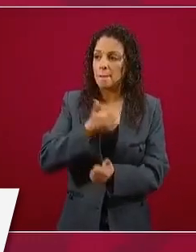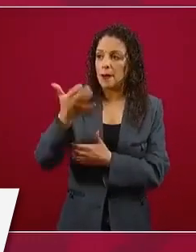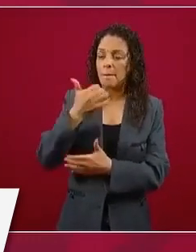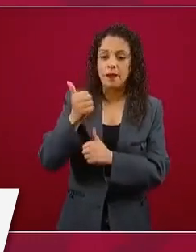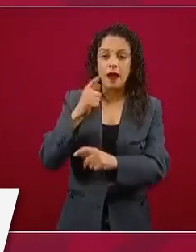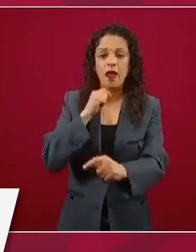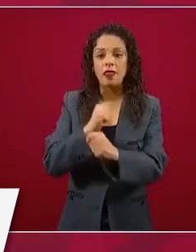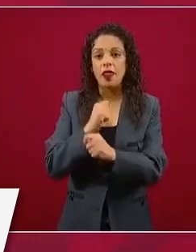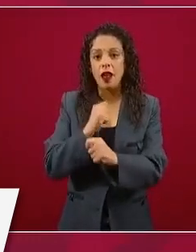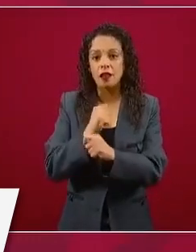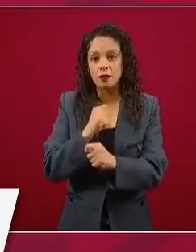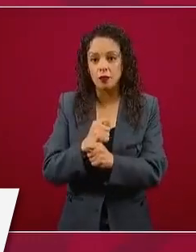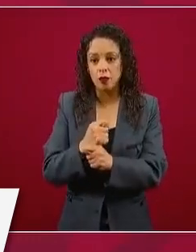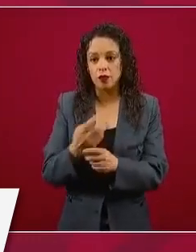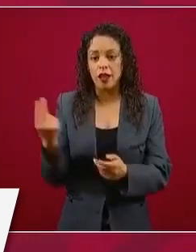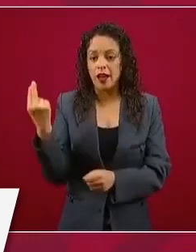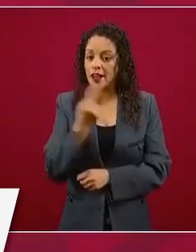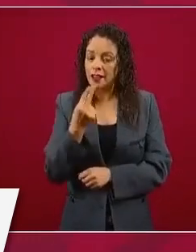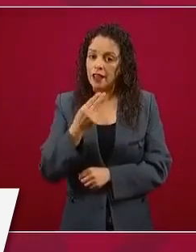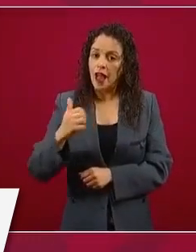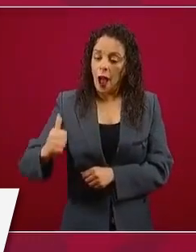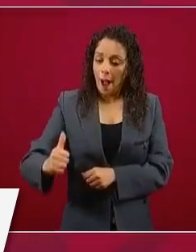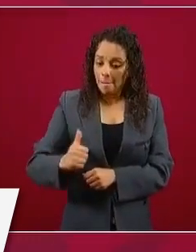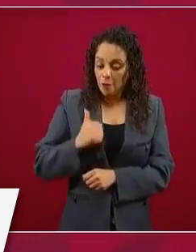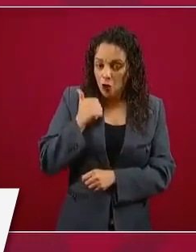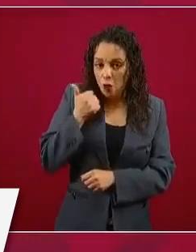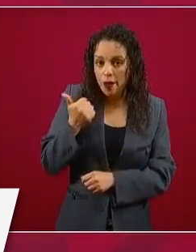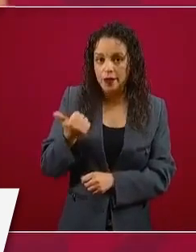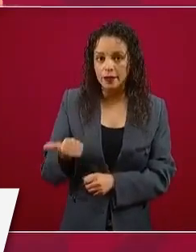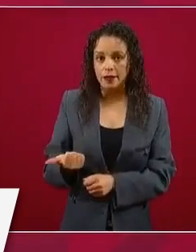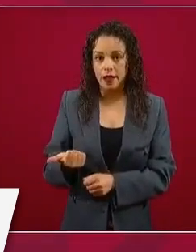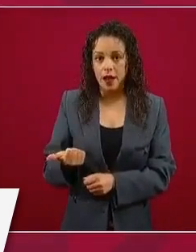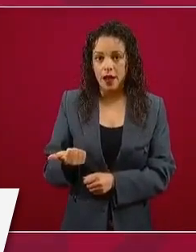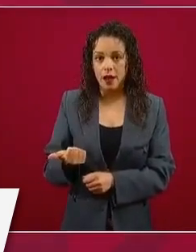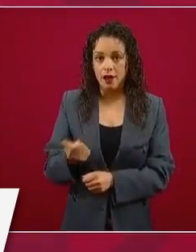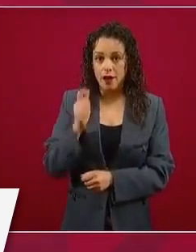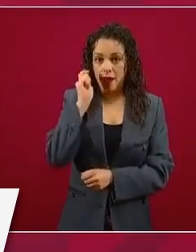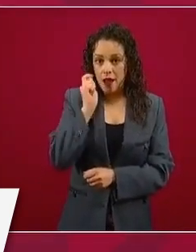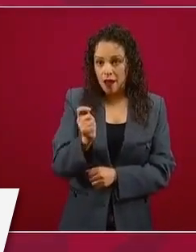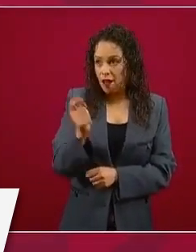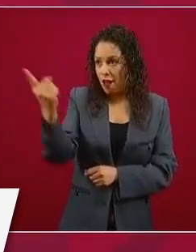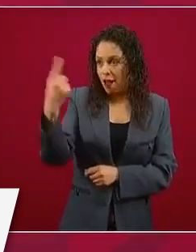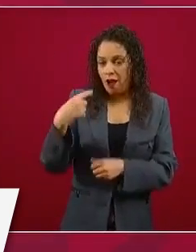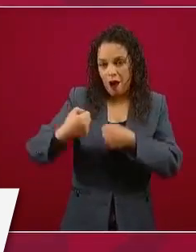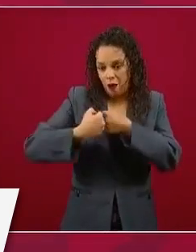aprovechamos la ventaja que tiene nuestra vecindad,